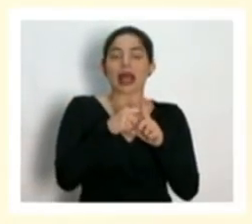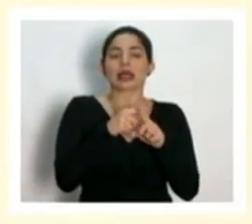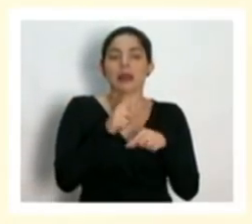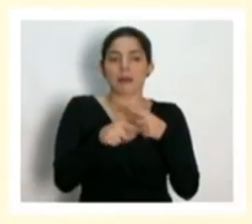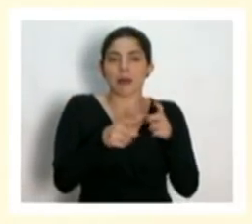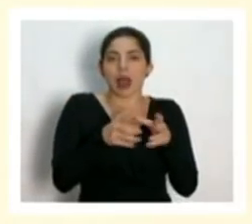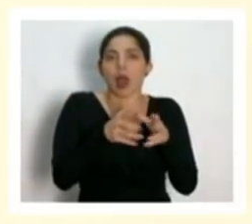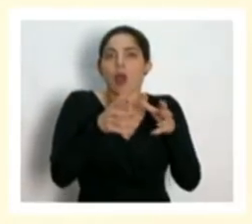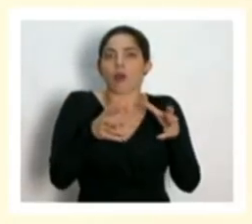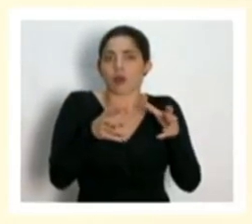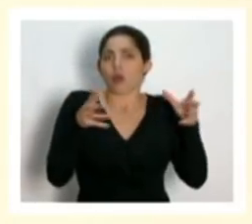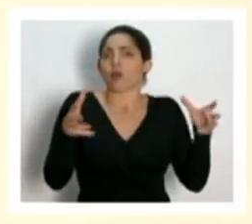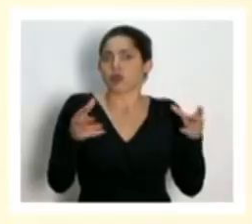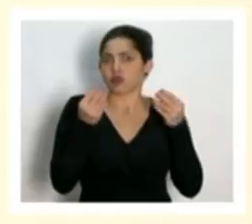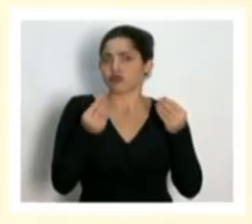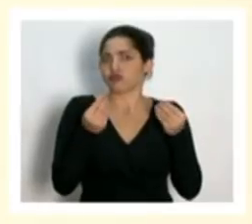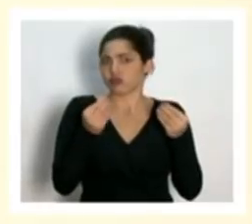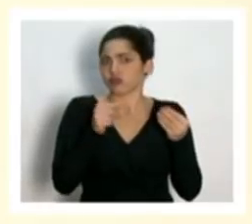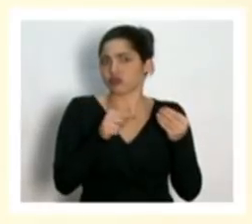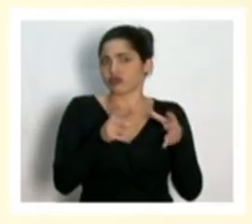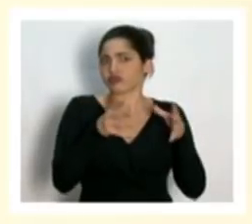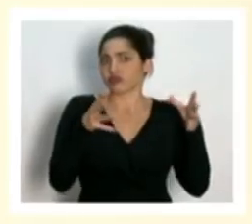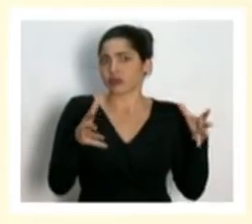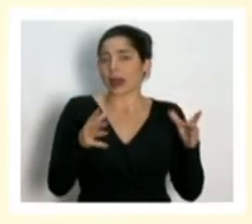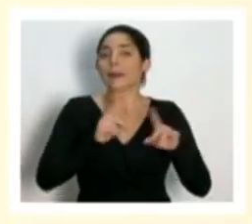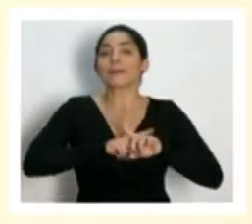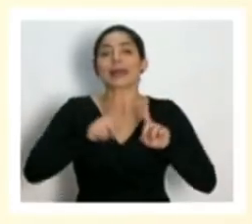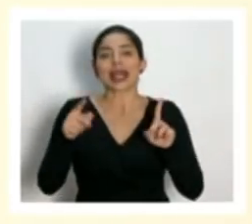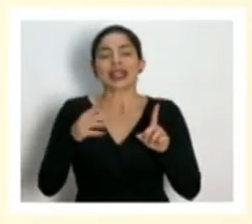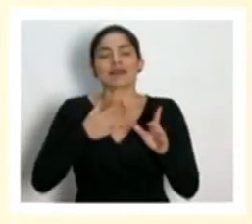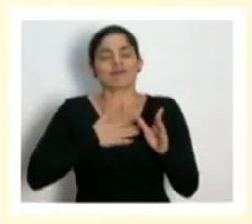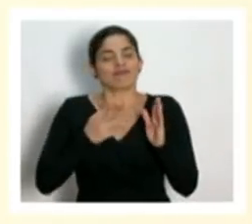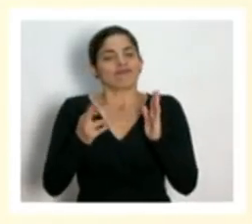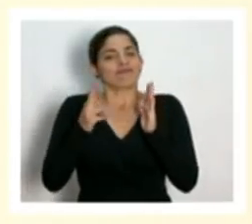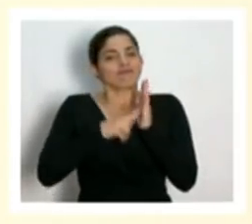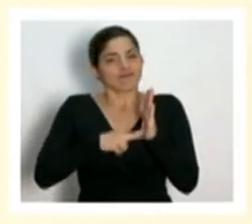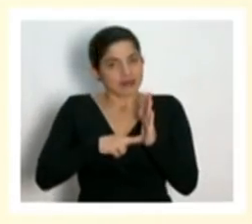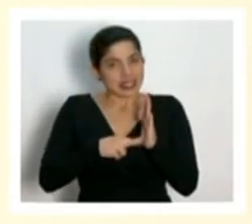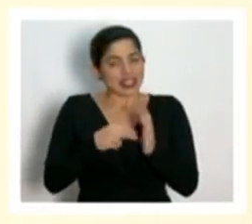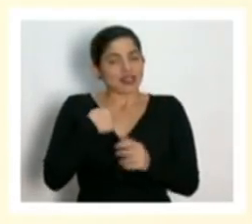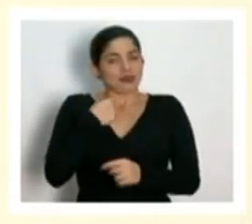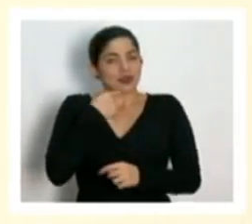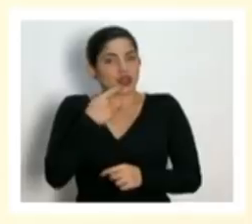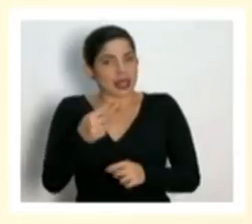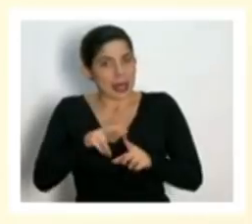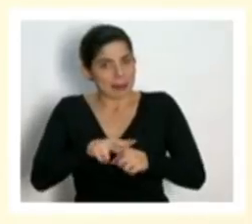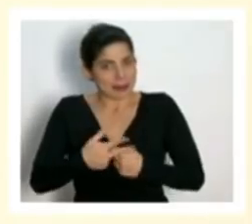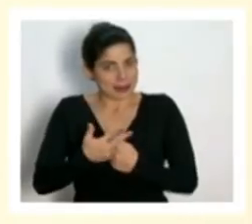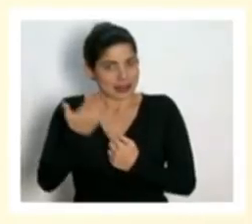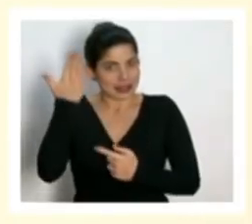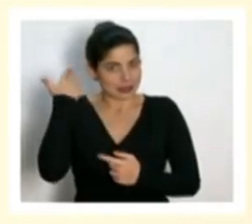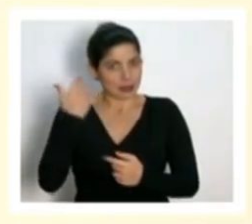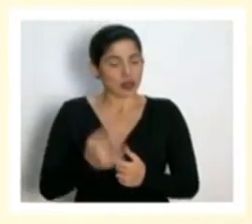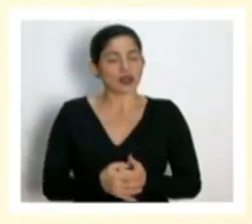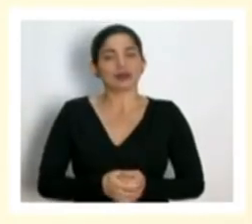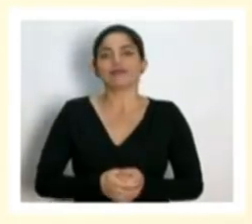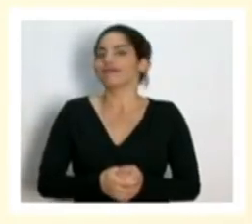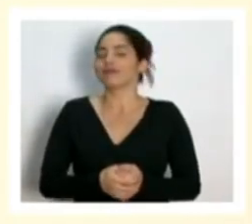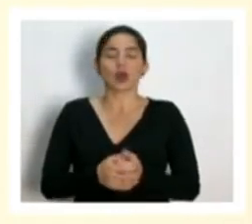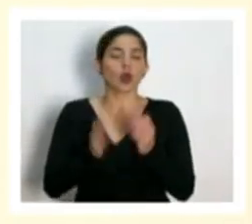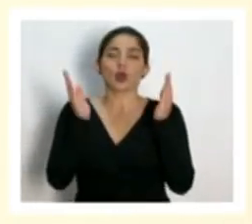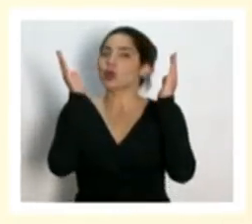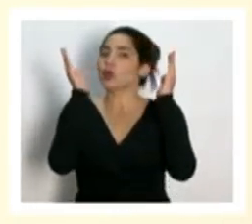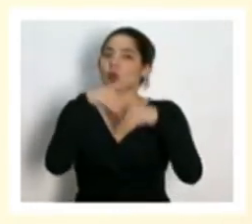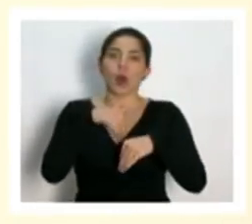aumentar bastante. Pero reitero lo que dije al inicio. No hay